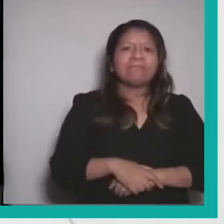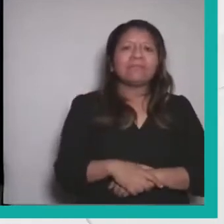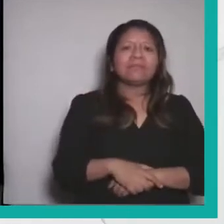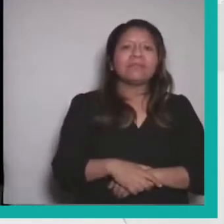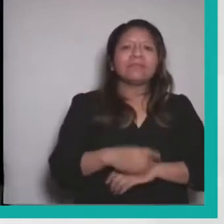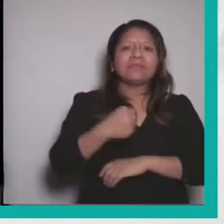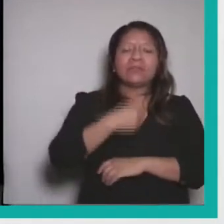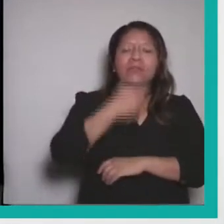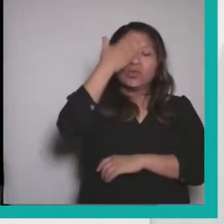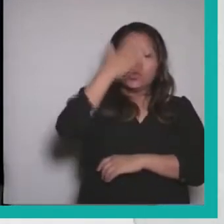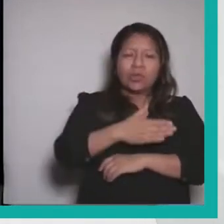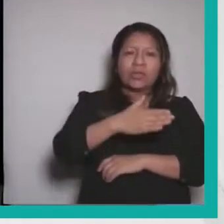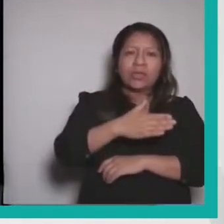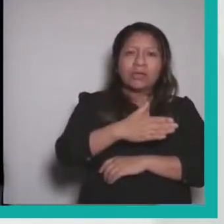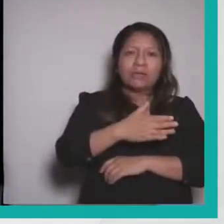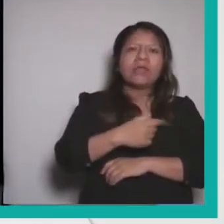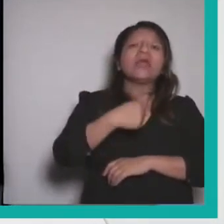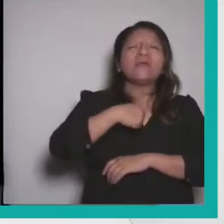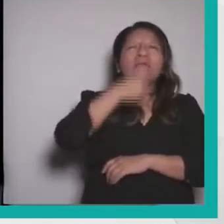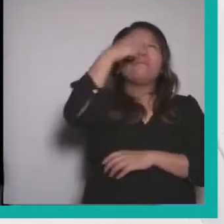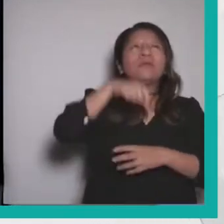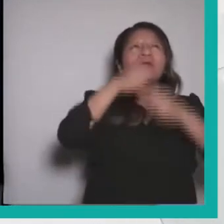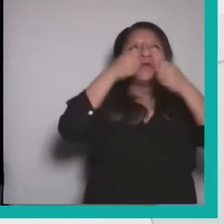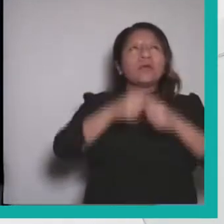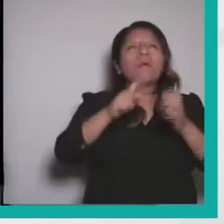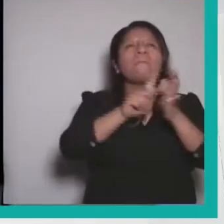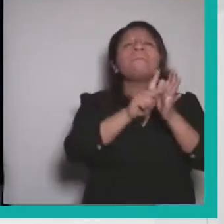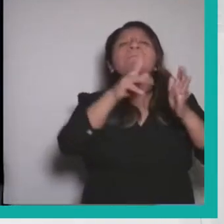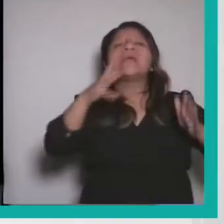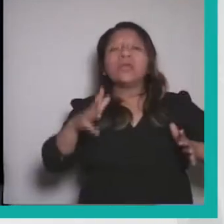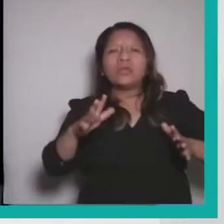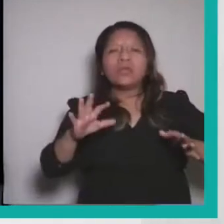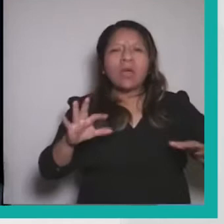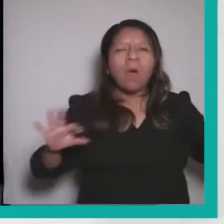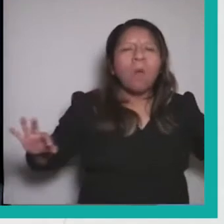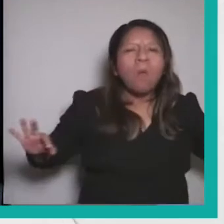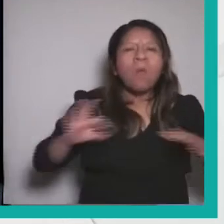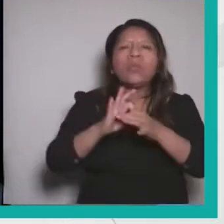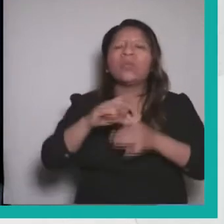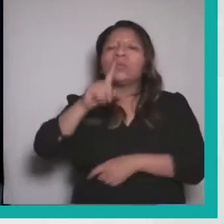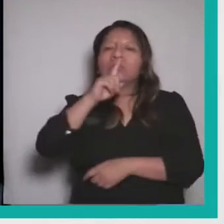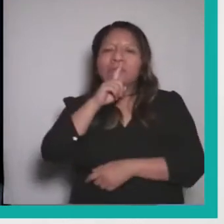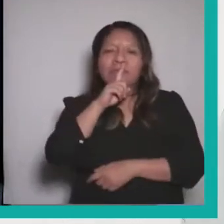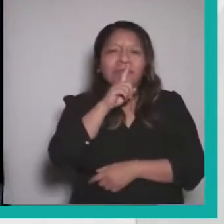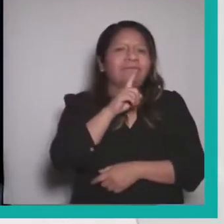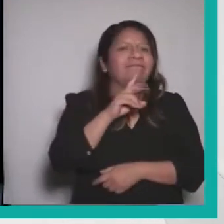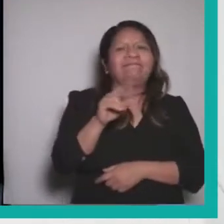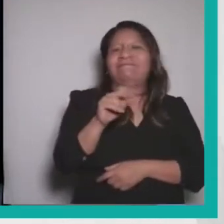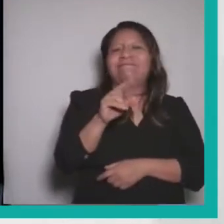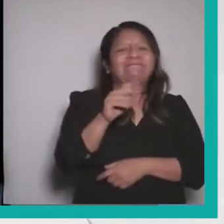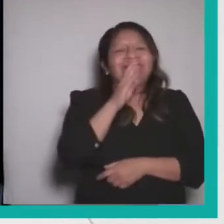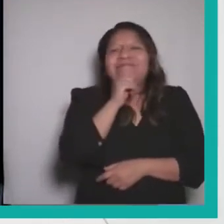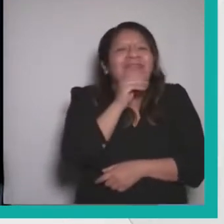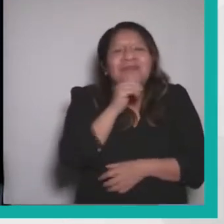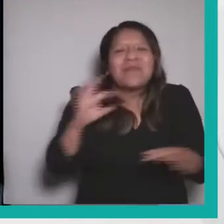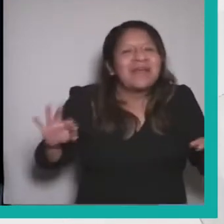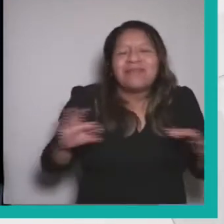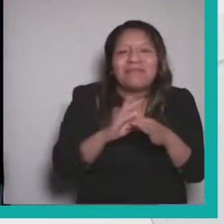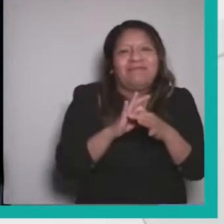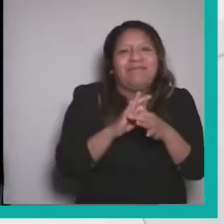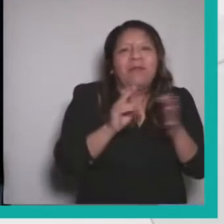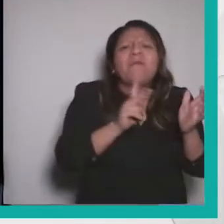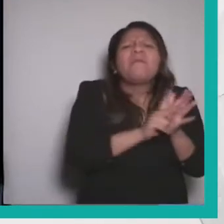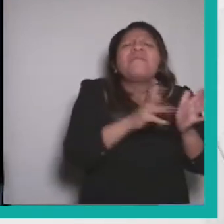que la palabra periodista y silencio no deben estar en la misma frase. El periodismo